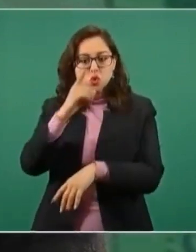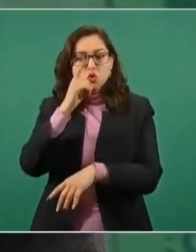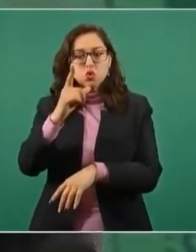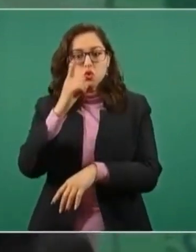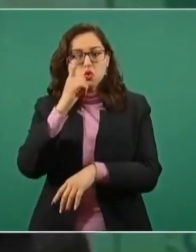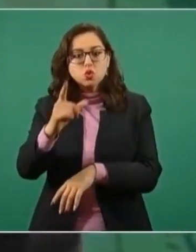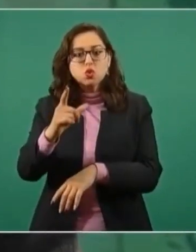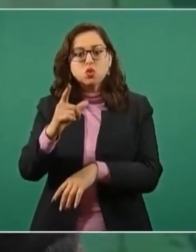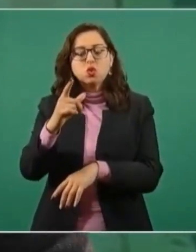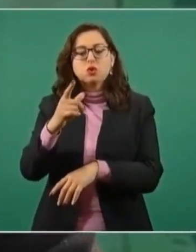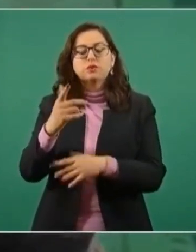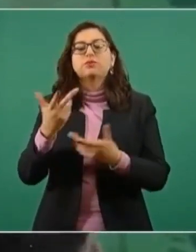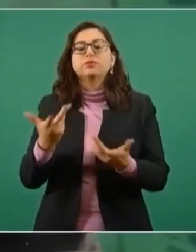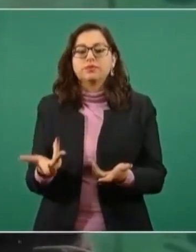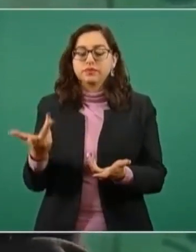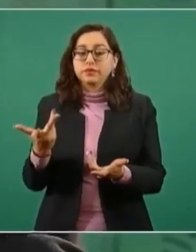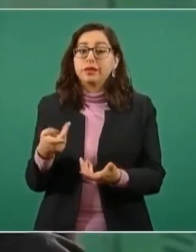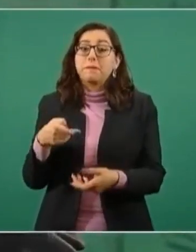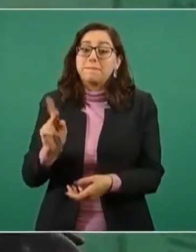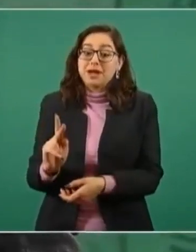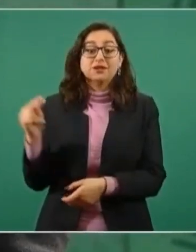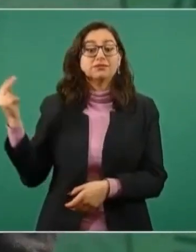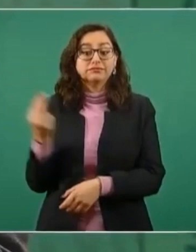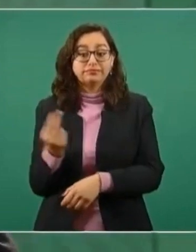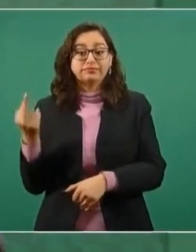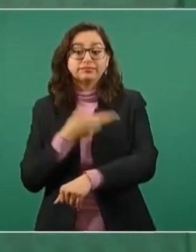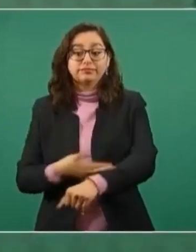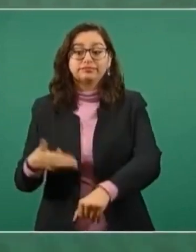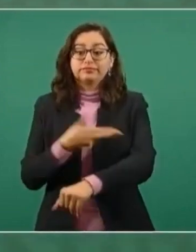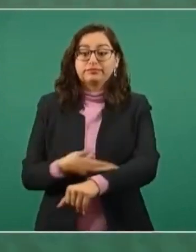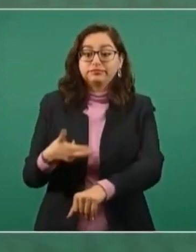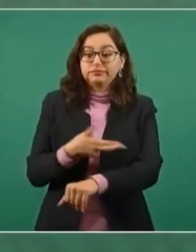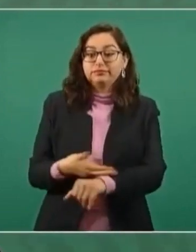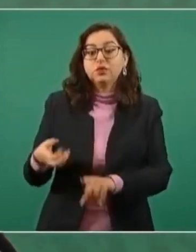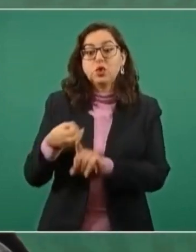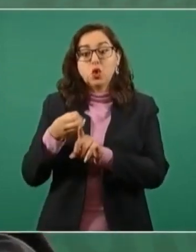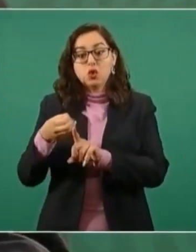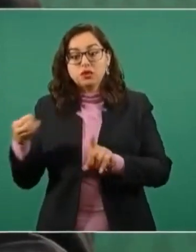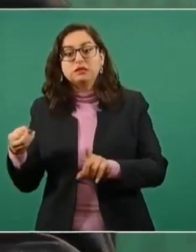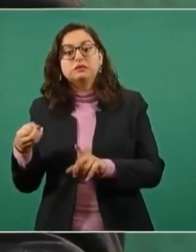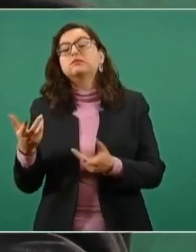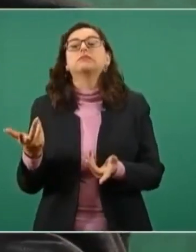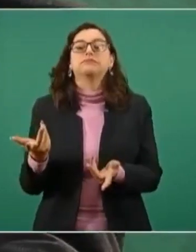organizar el que haya apagones